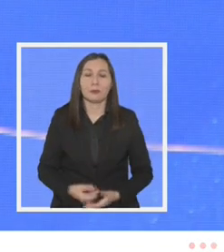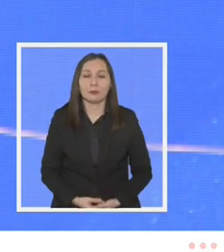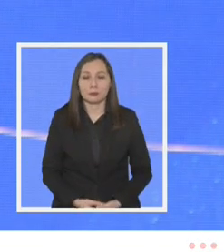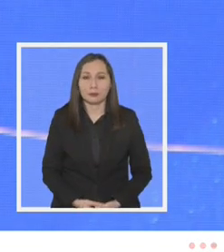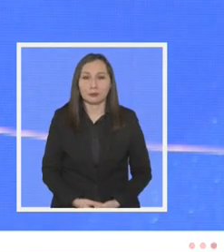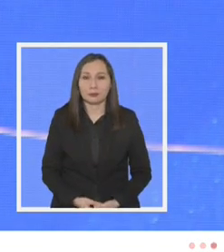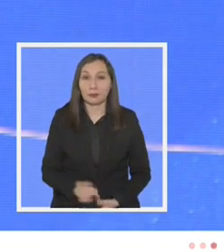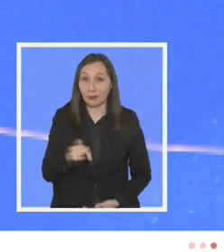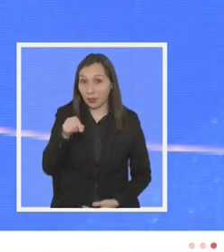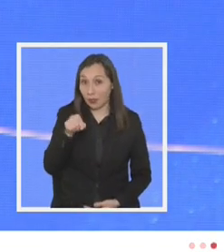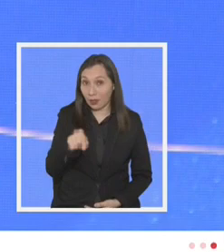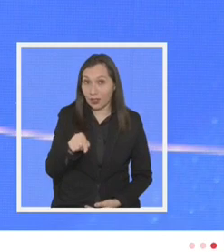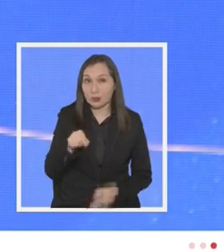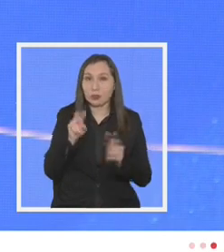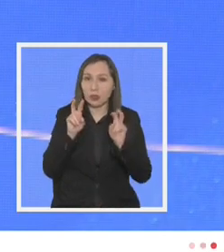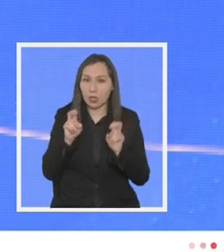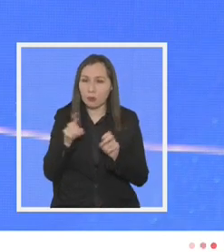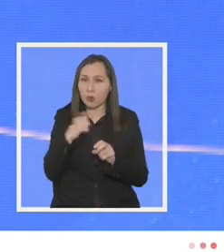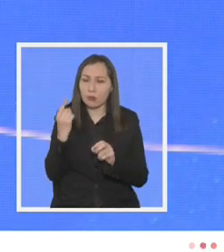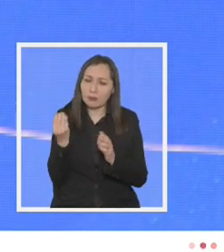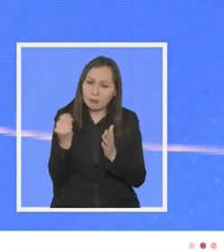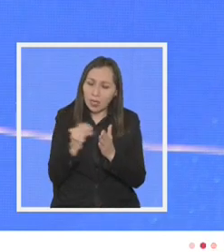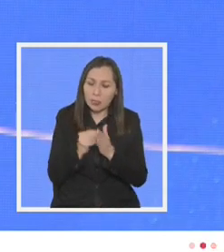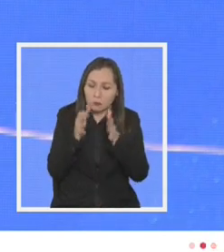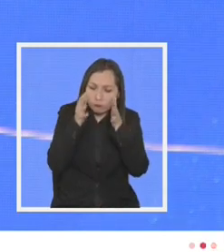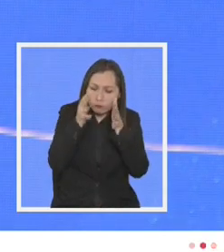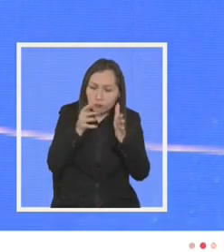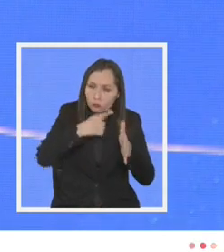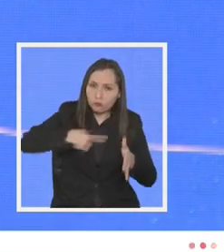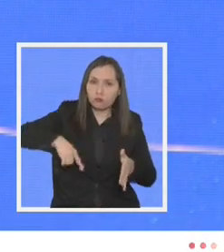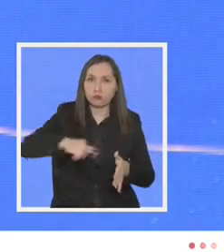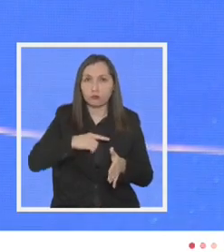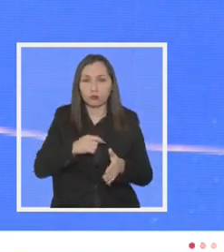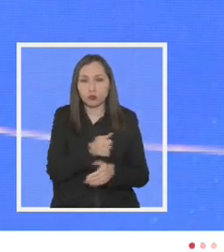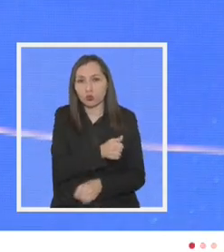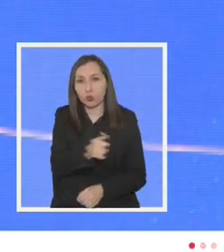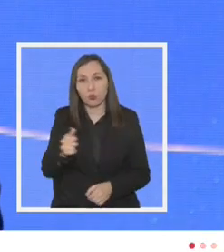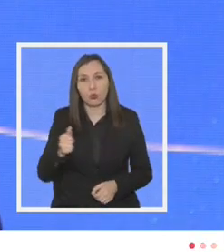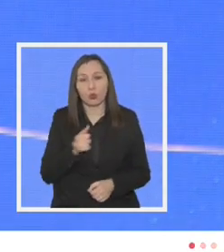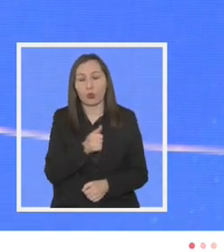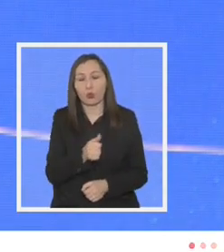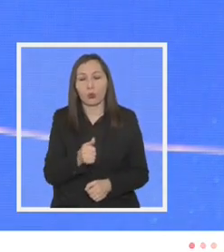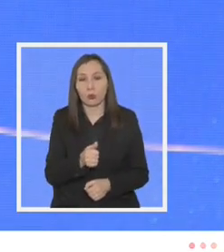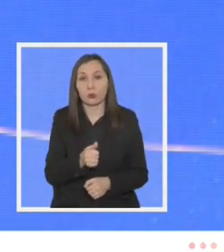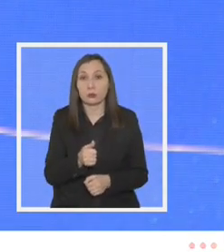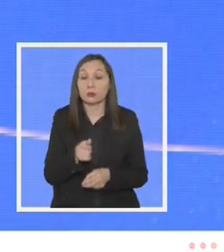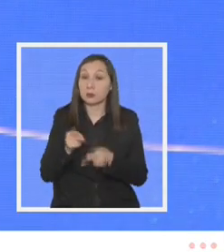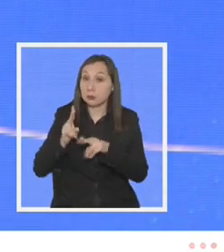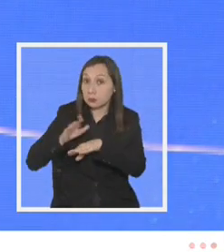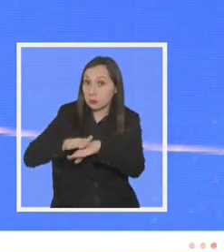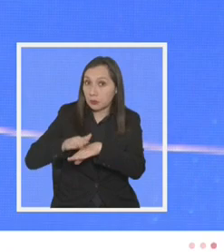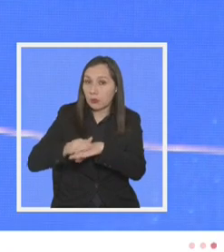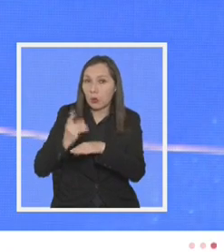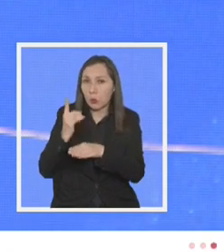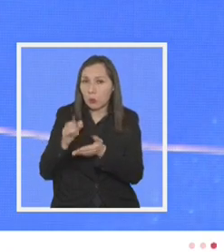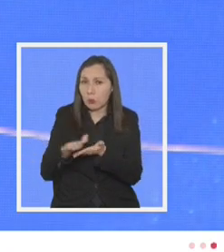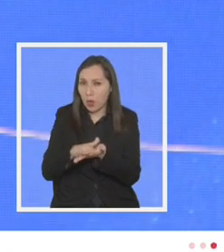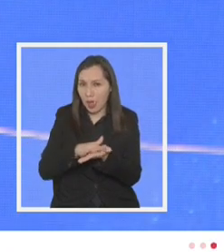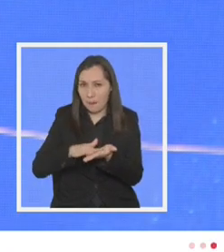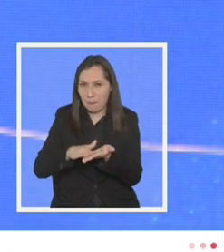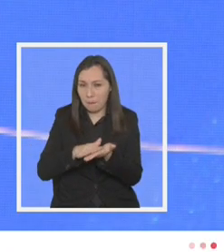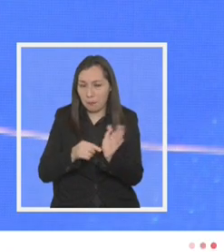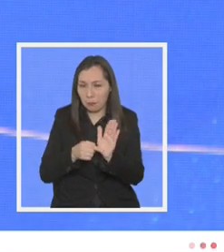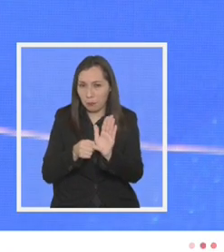y en esto tenemos que poner más de nosotros mismos todos permítame ponerle un ejemplo